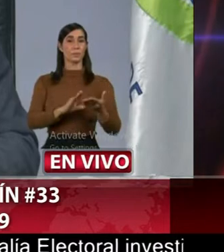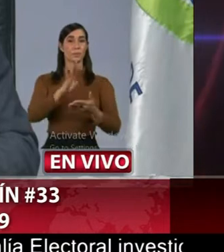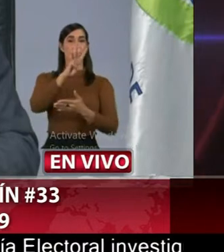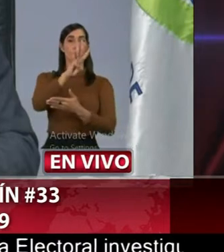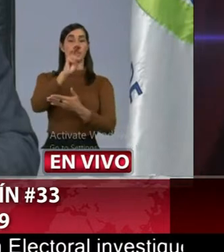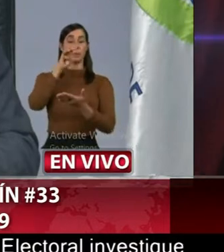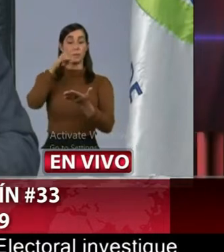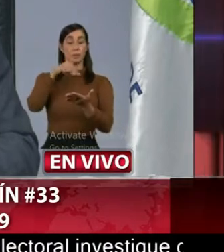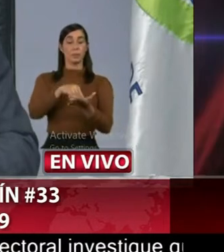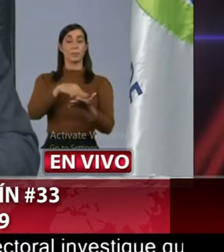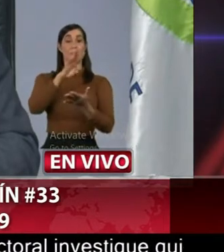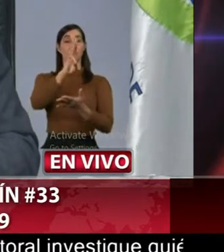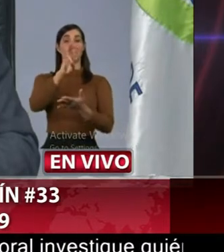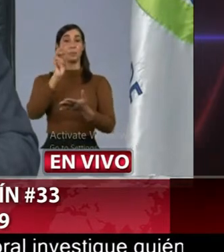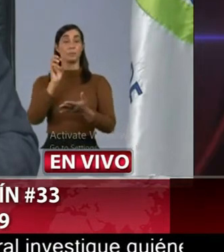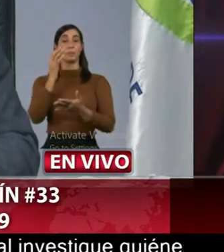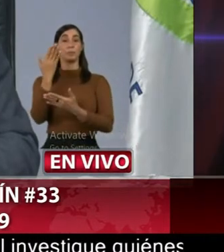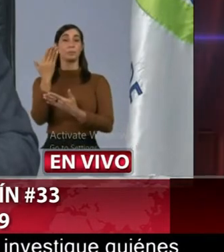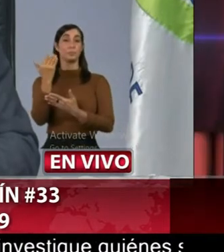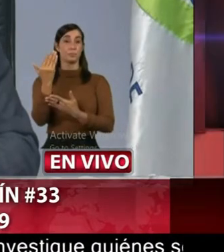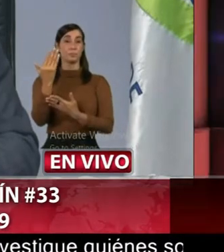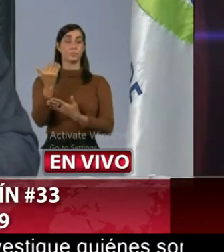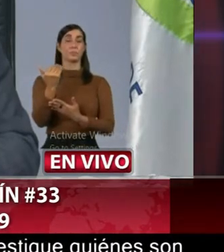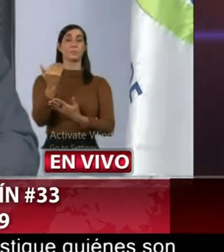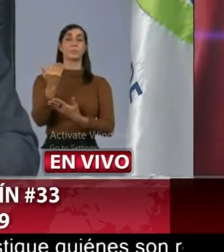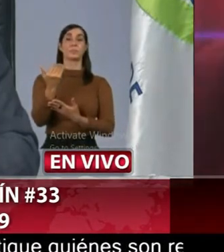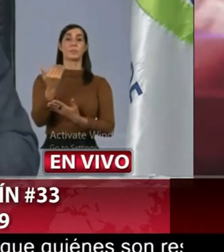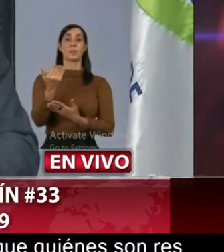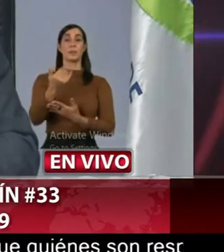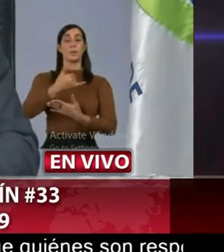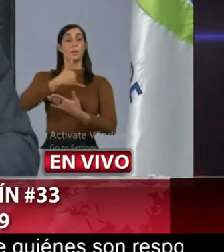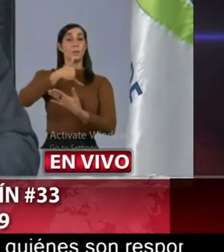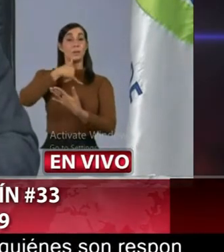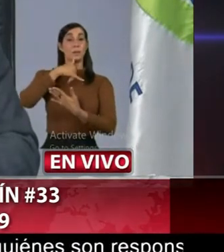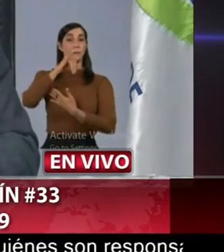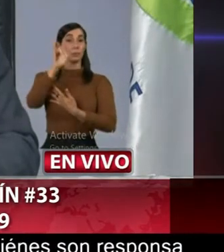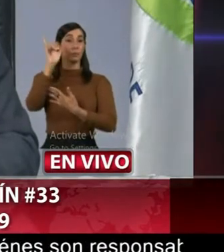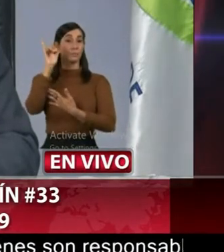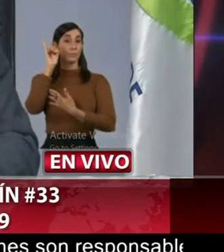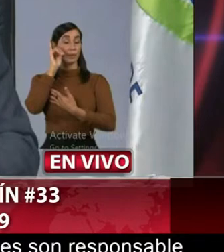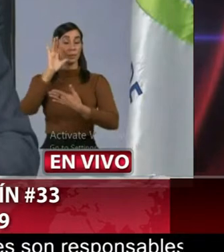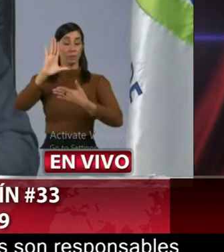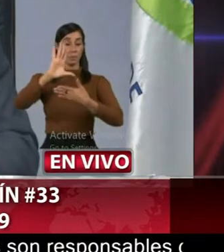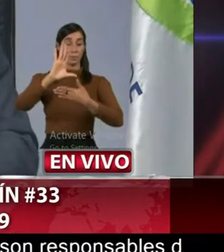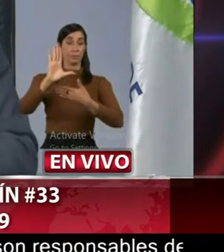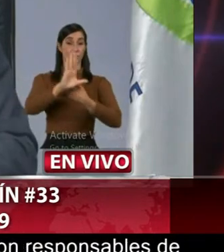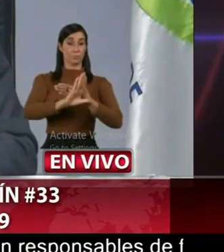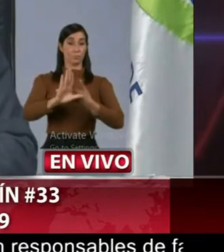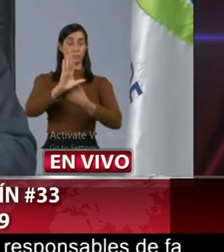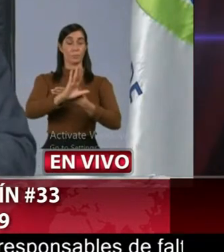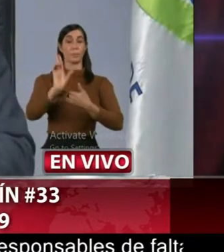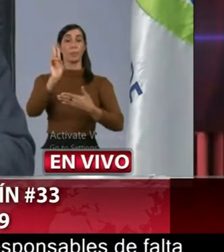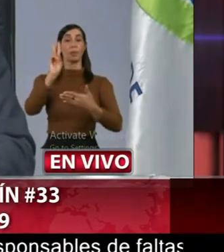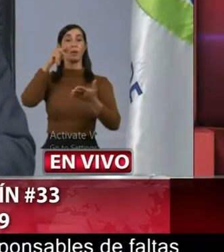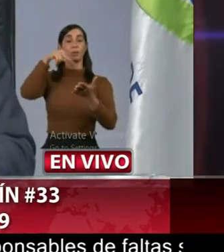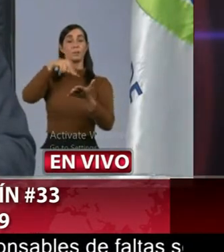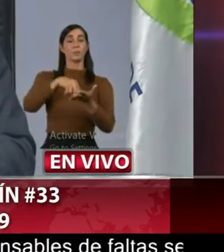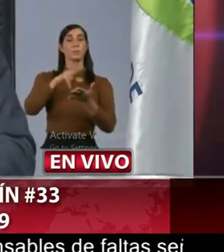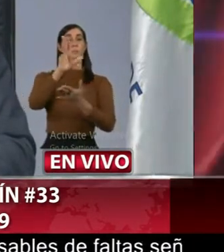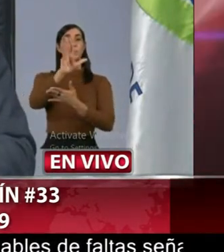.615 y sólo en el día de ayer en las Américas 2